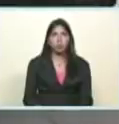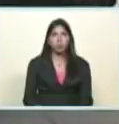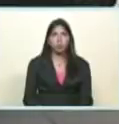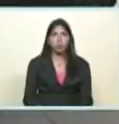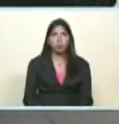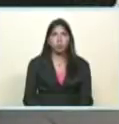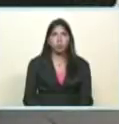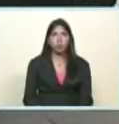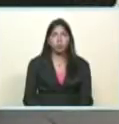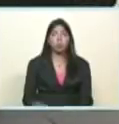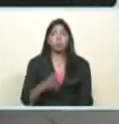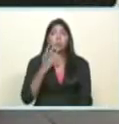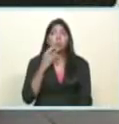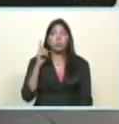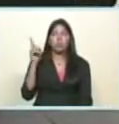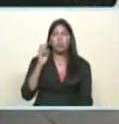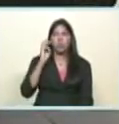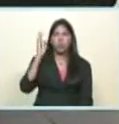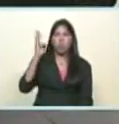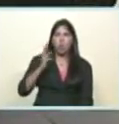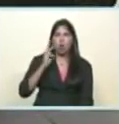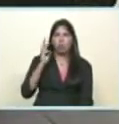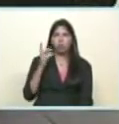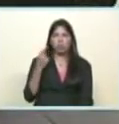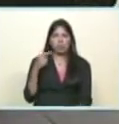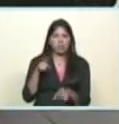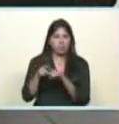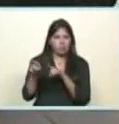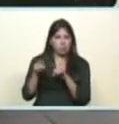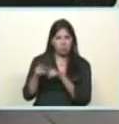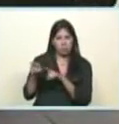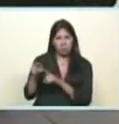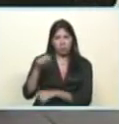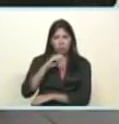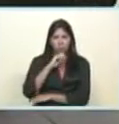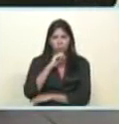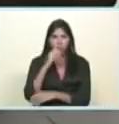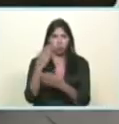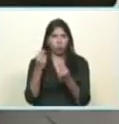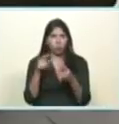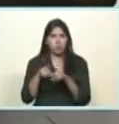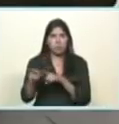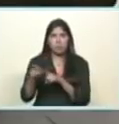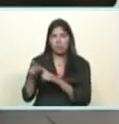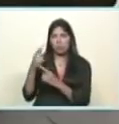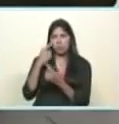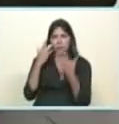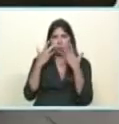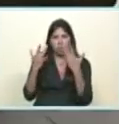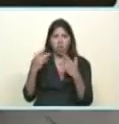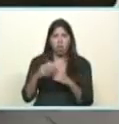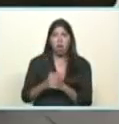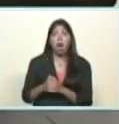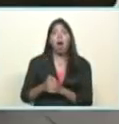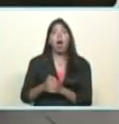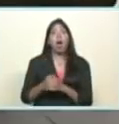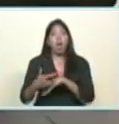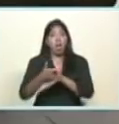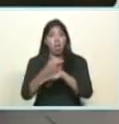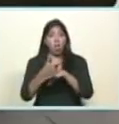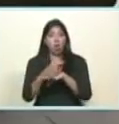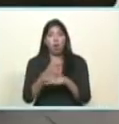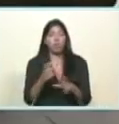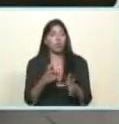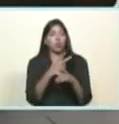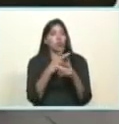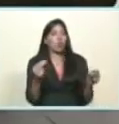en Washington empezaron a escucharse rumores que el gobierno de los Estados Unidos se oponía a las elecciones